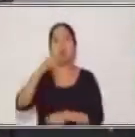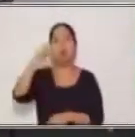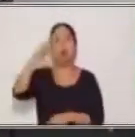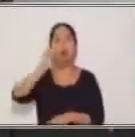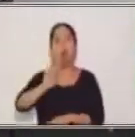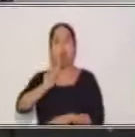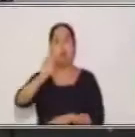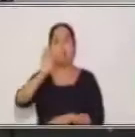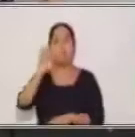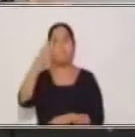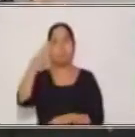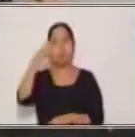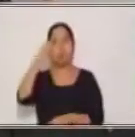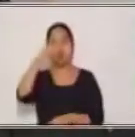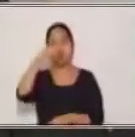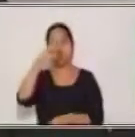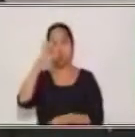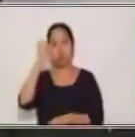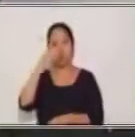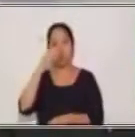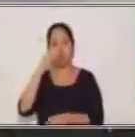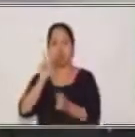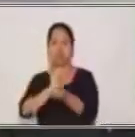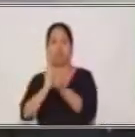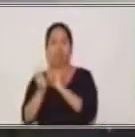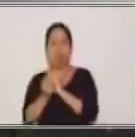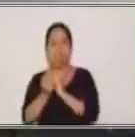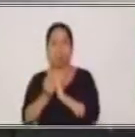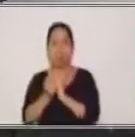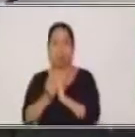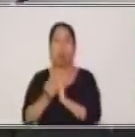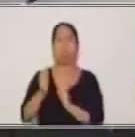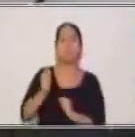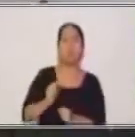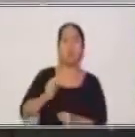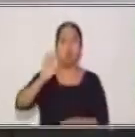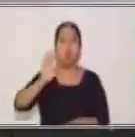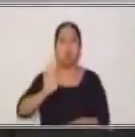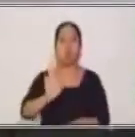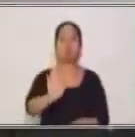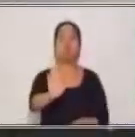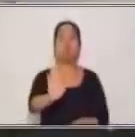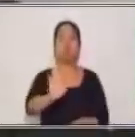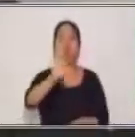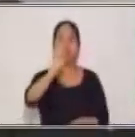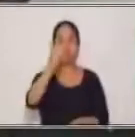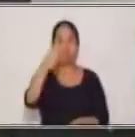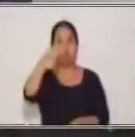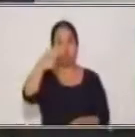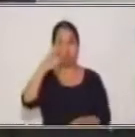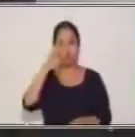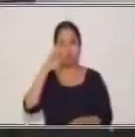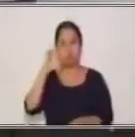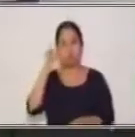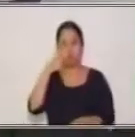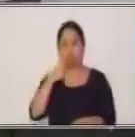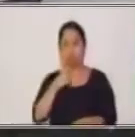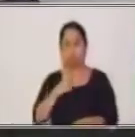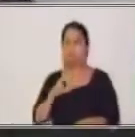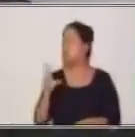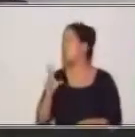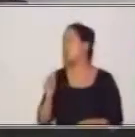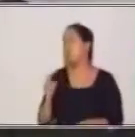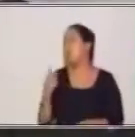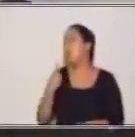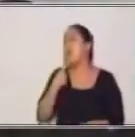por el ustedes, que corresponde a la segunda persona del plural, entonces no vamos a mencionar ese cambio en la